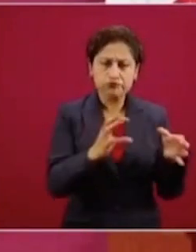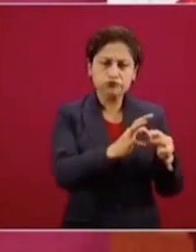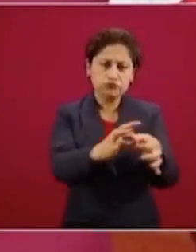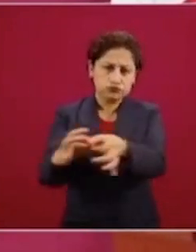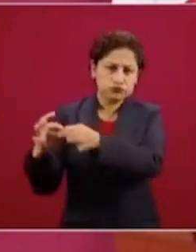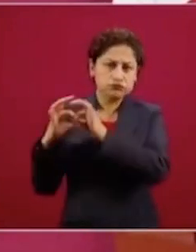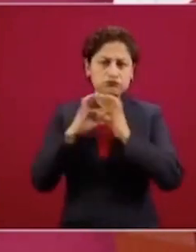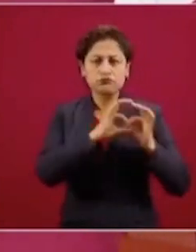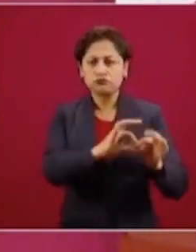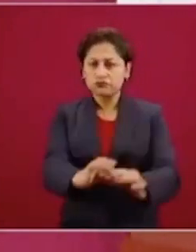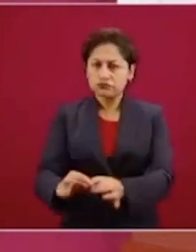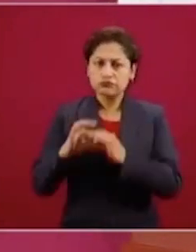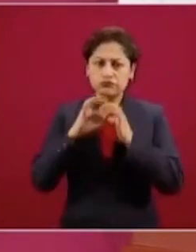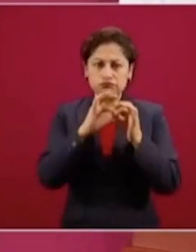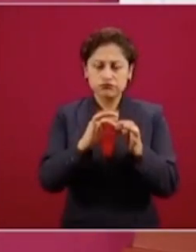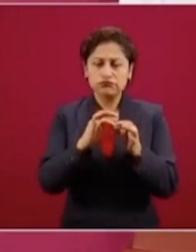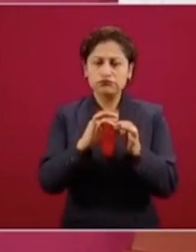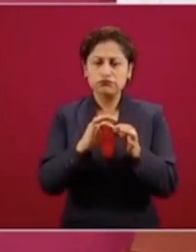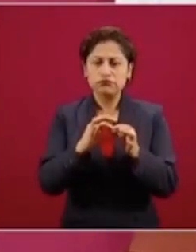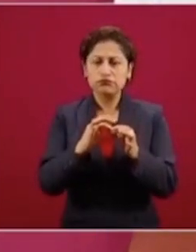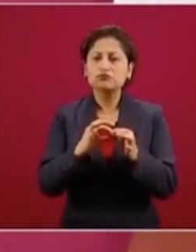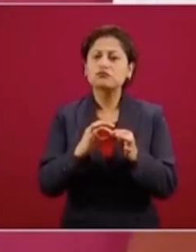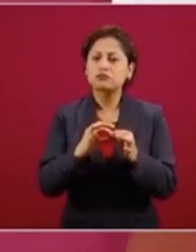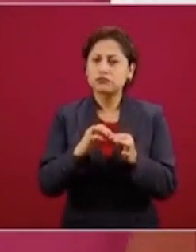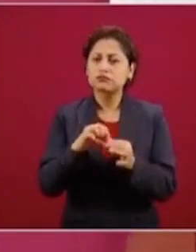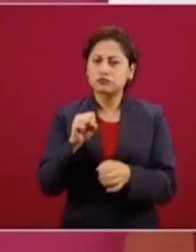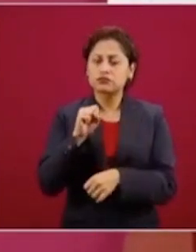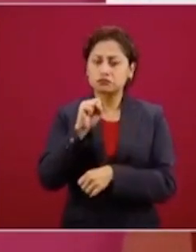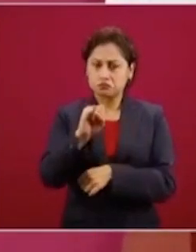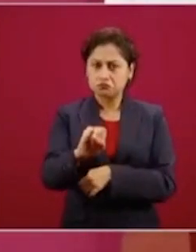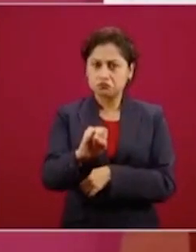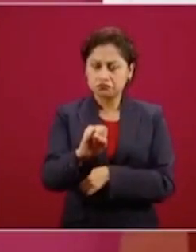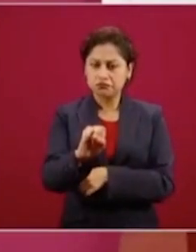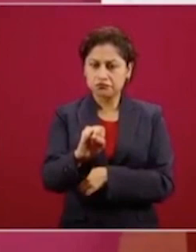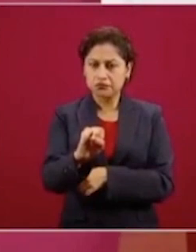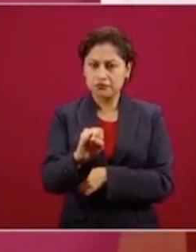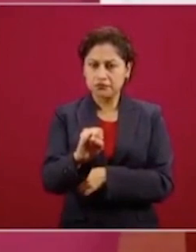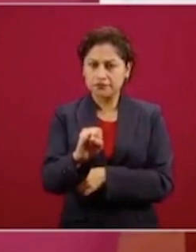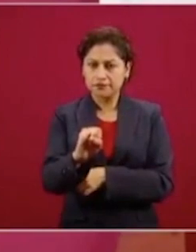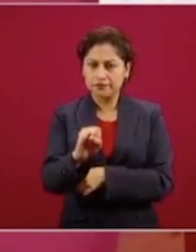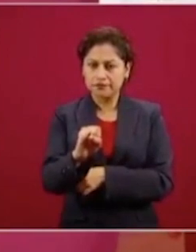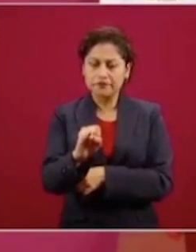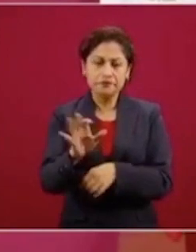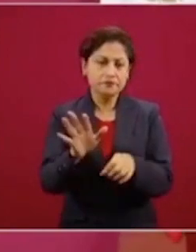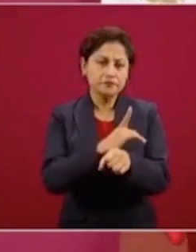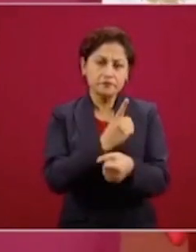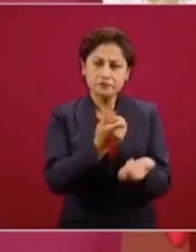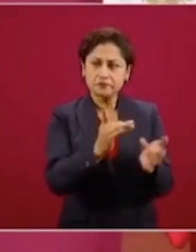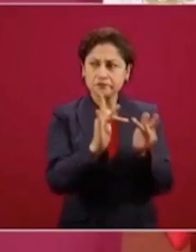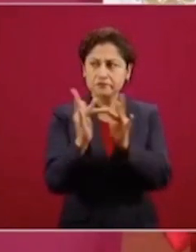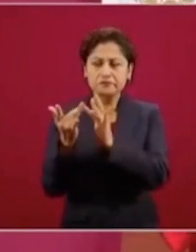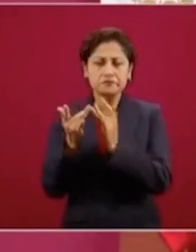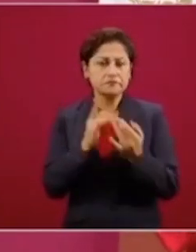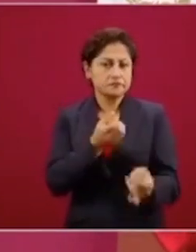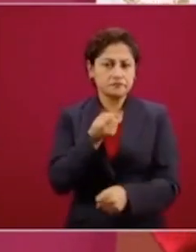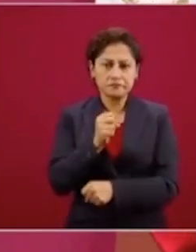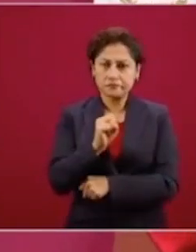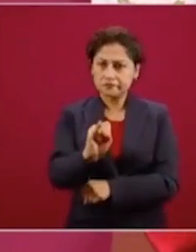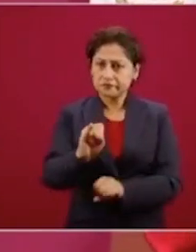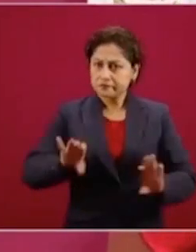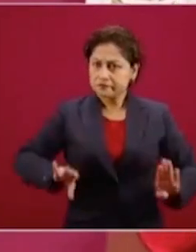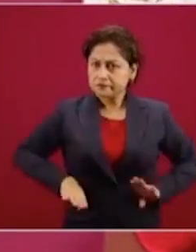Entonces, estamos interrelacionados por las comunicaciones y